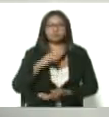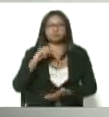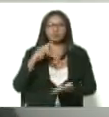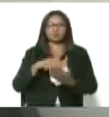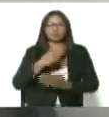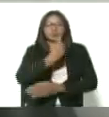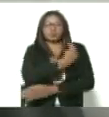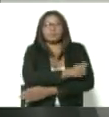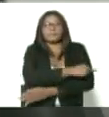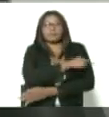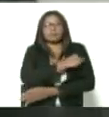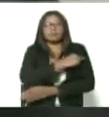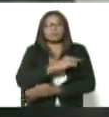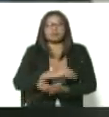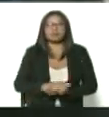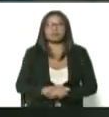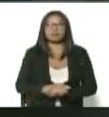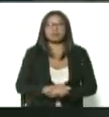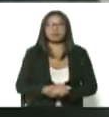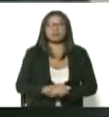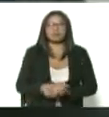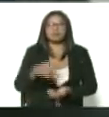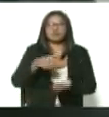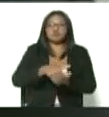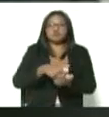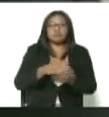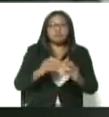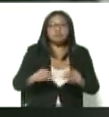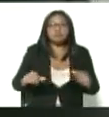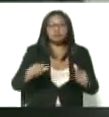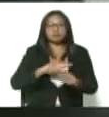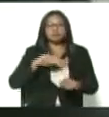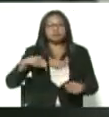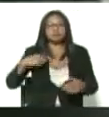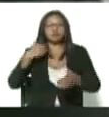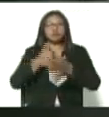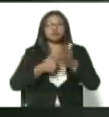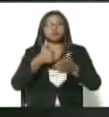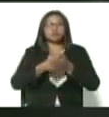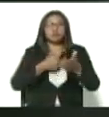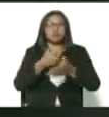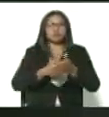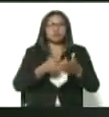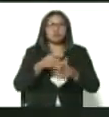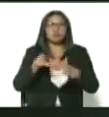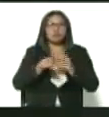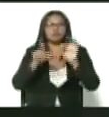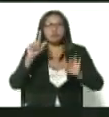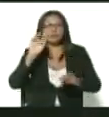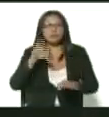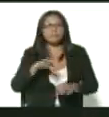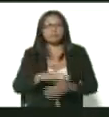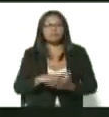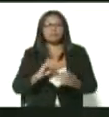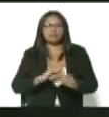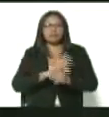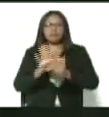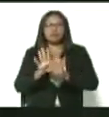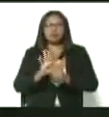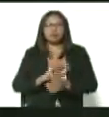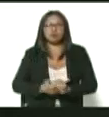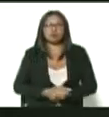hospital rodilla en tierra luchando por la lucha vamos a decirlo así contra el COVID-19